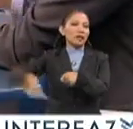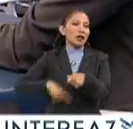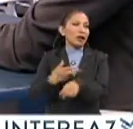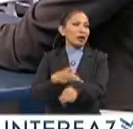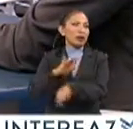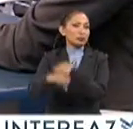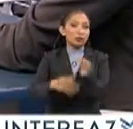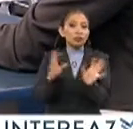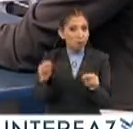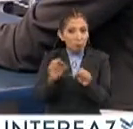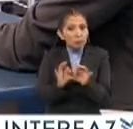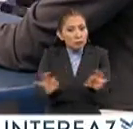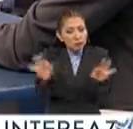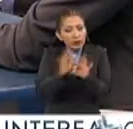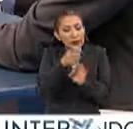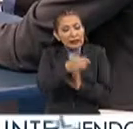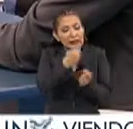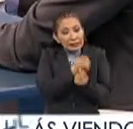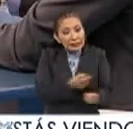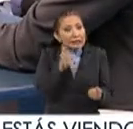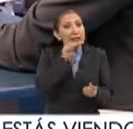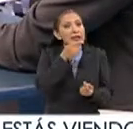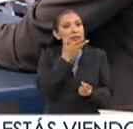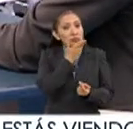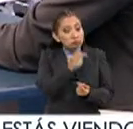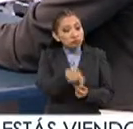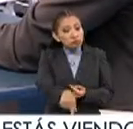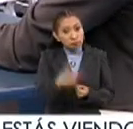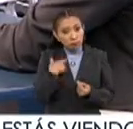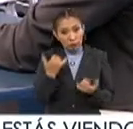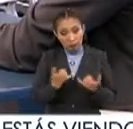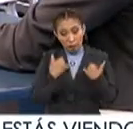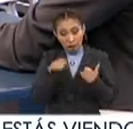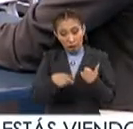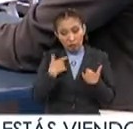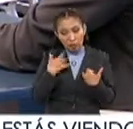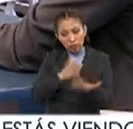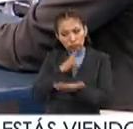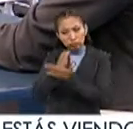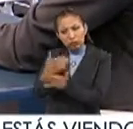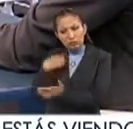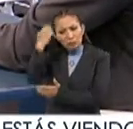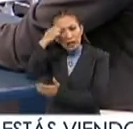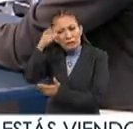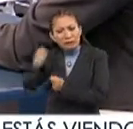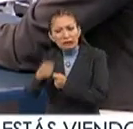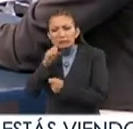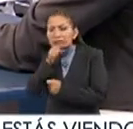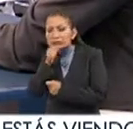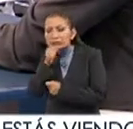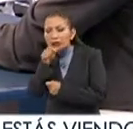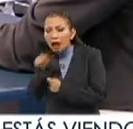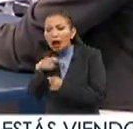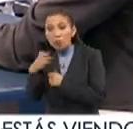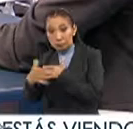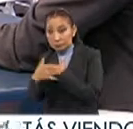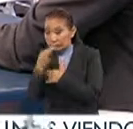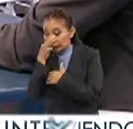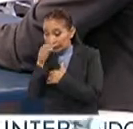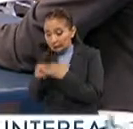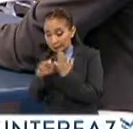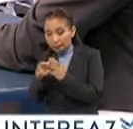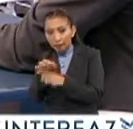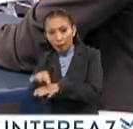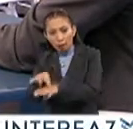resuelva todo. Entonces, por eso es muy importante que los niños, niñas y adolescentes sientan y vivan esta experiencia, pues, ya muy cercana, muy